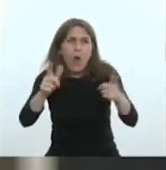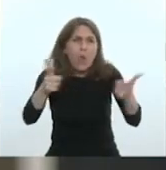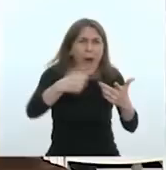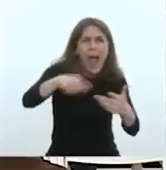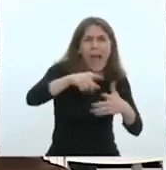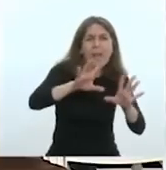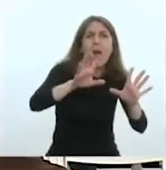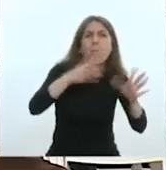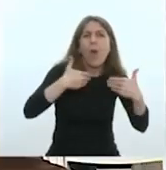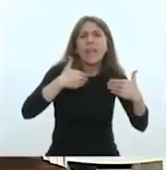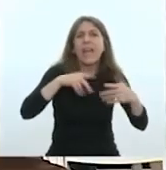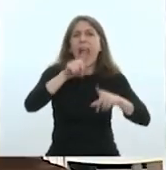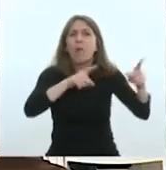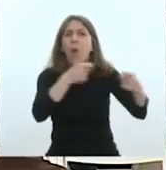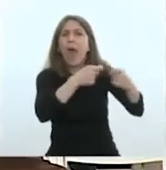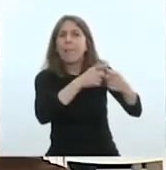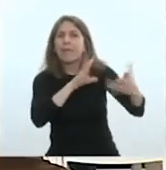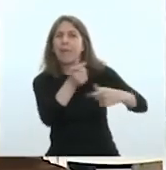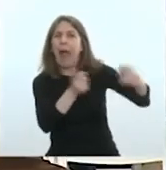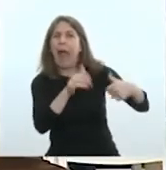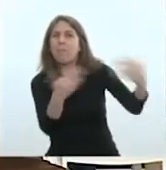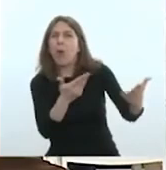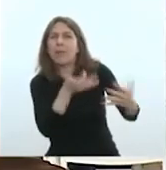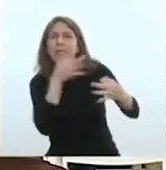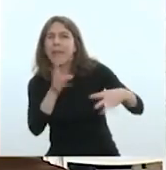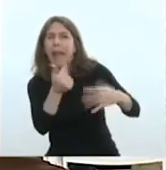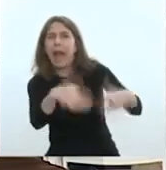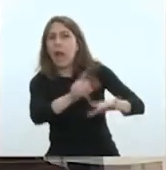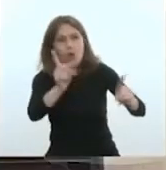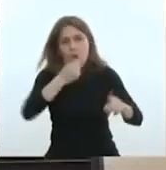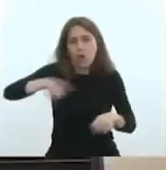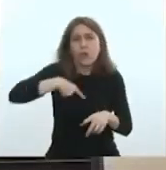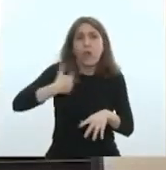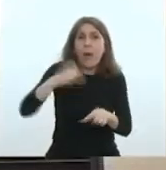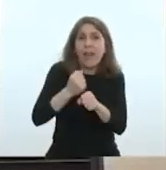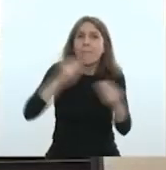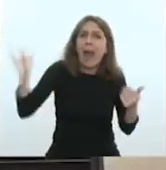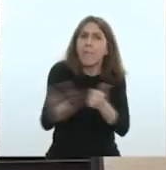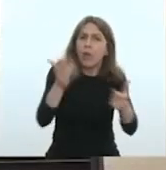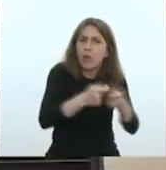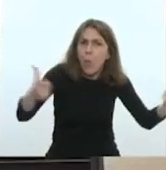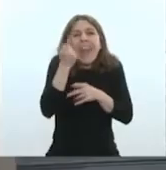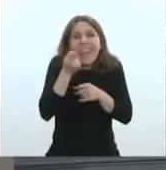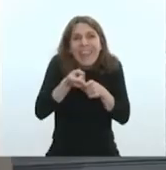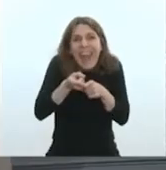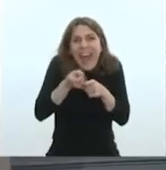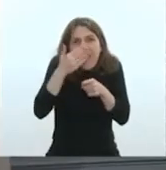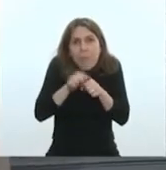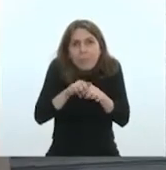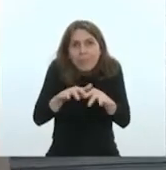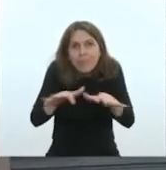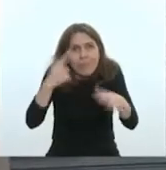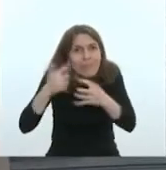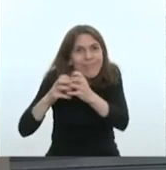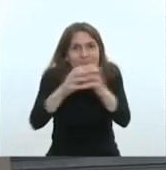haya especulación, que no la haya. Nosotros vamos a trabajar para que haya volumen y para que haya justicia, pero no para que haya especulación.